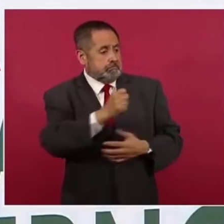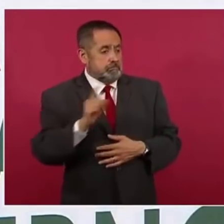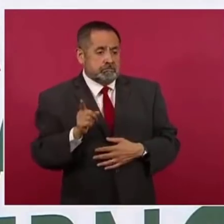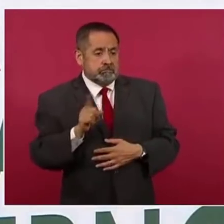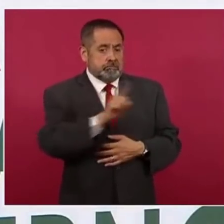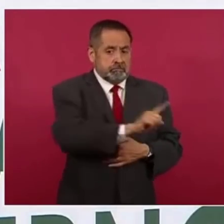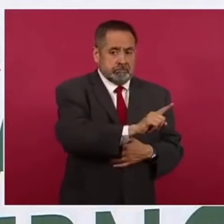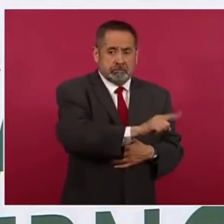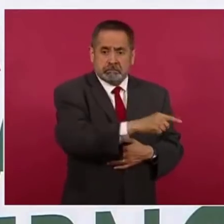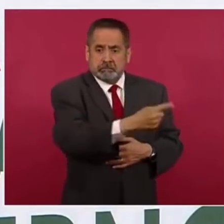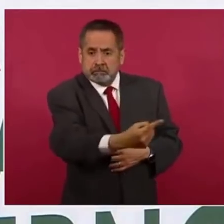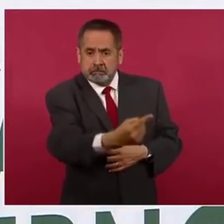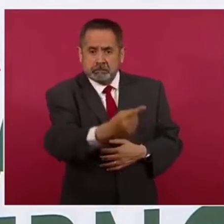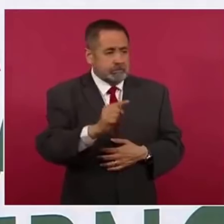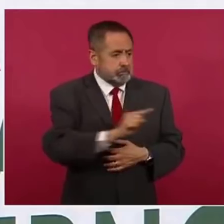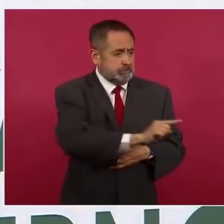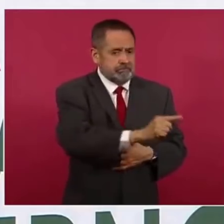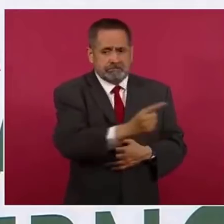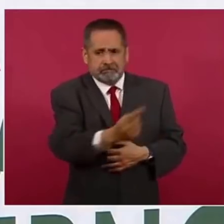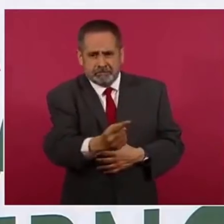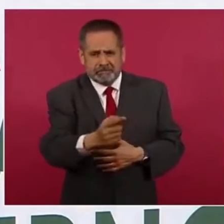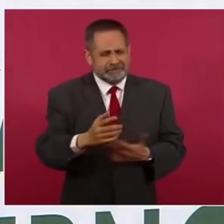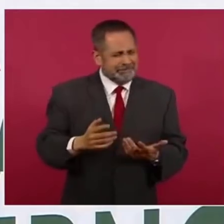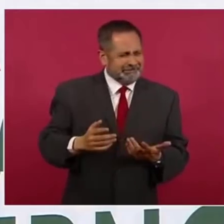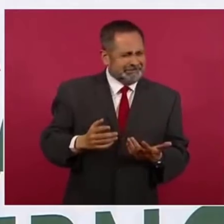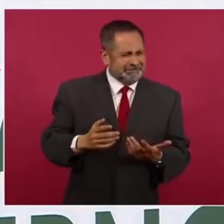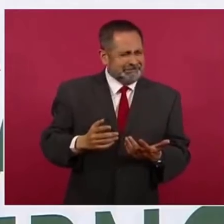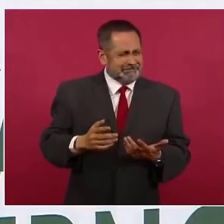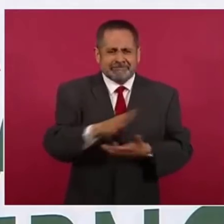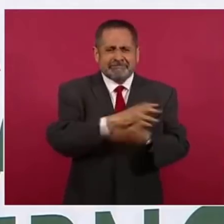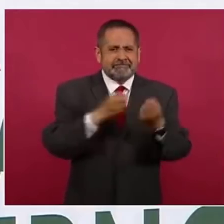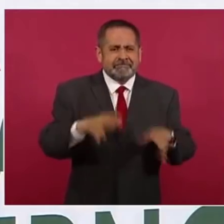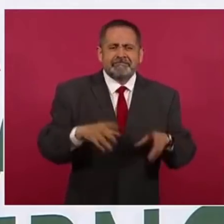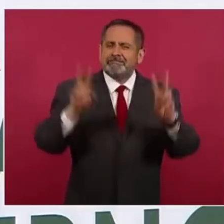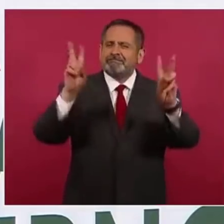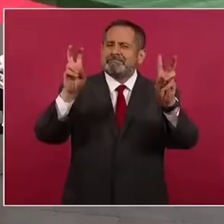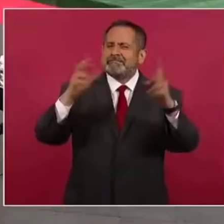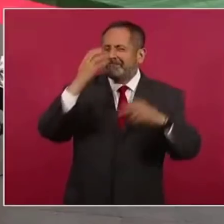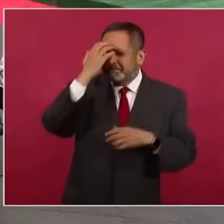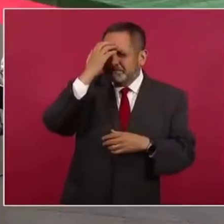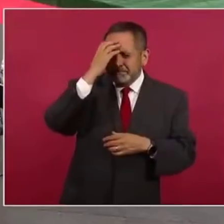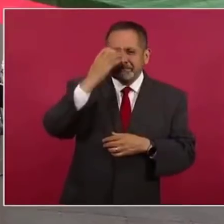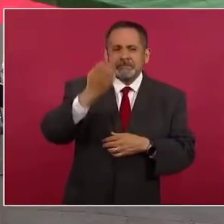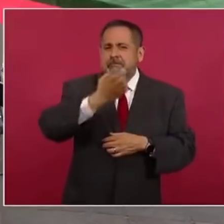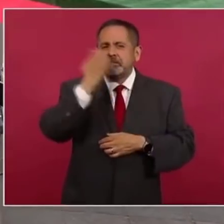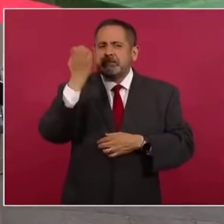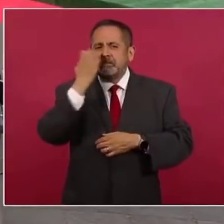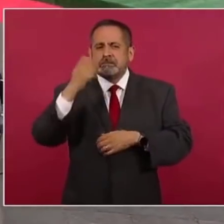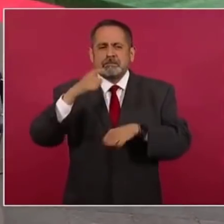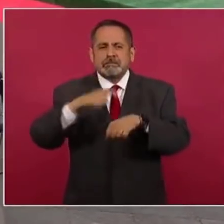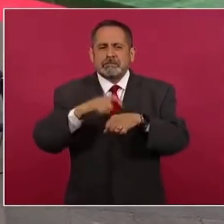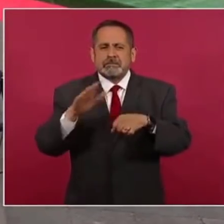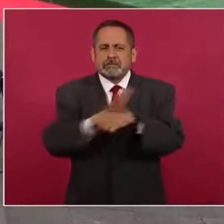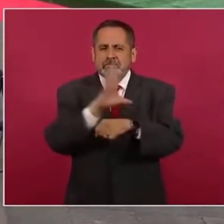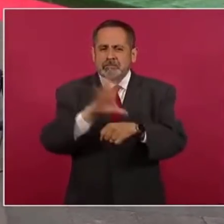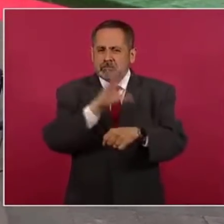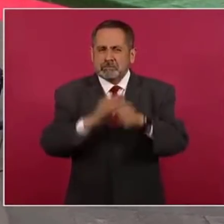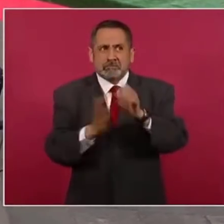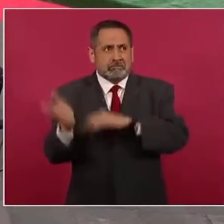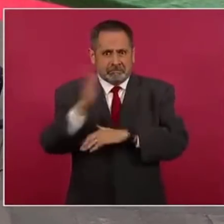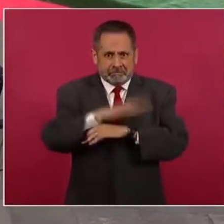denominado Escuelas de Tiempo Completo. Agrego que continúa